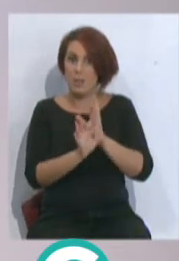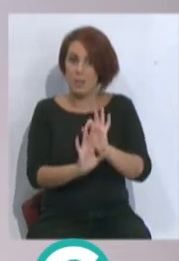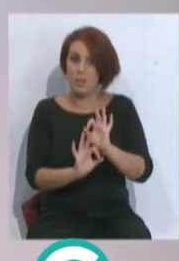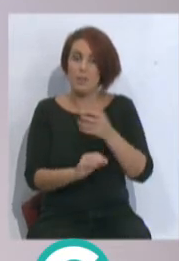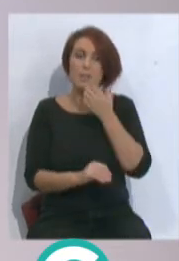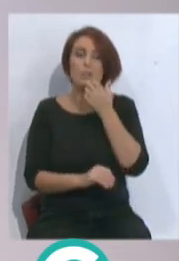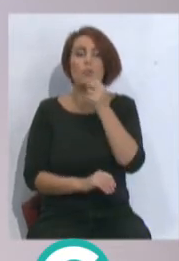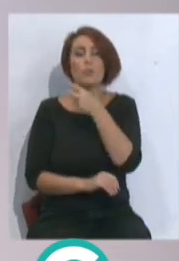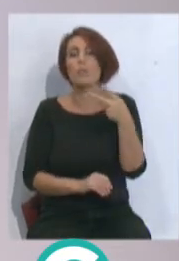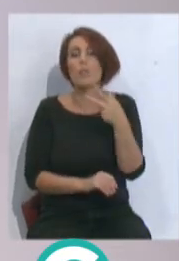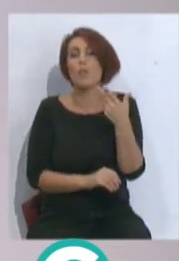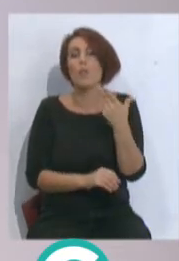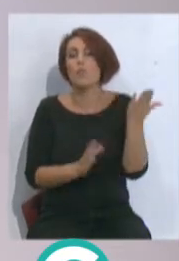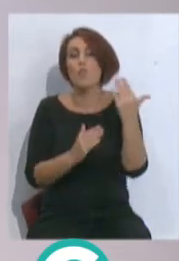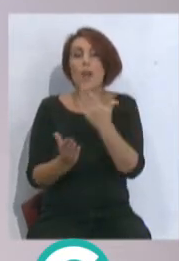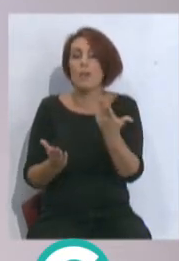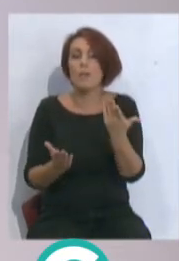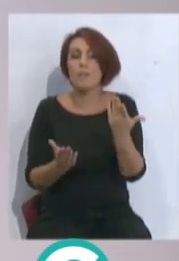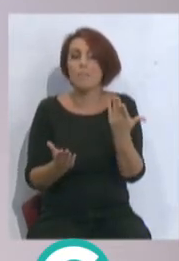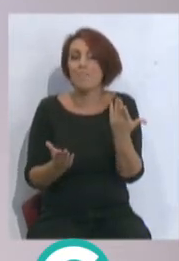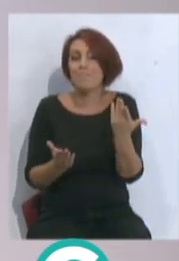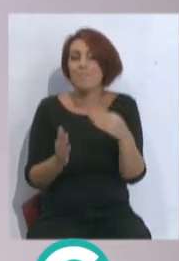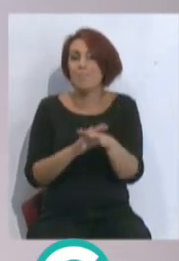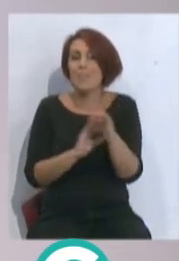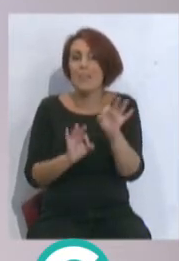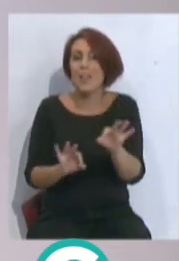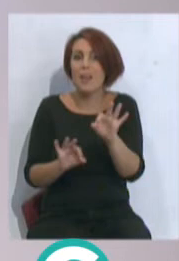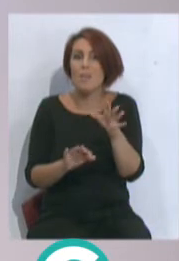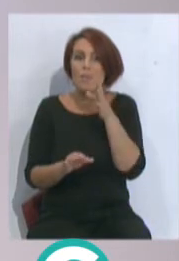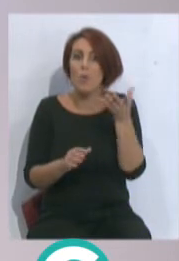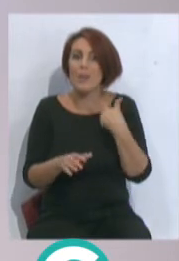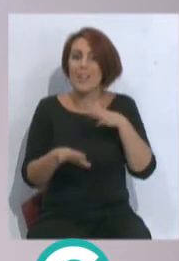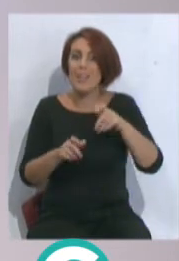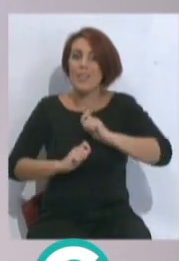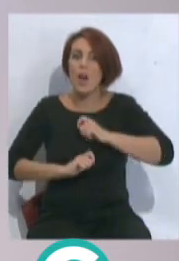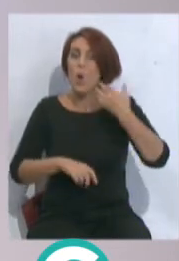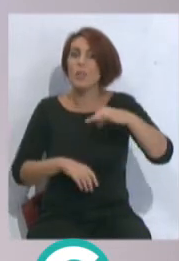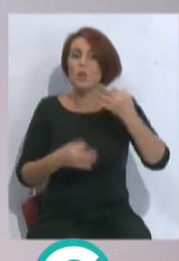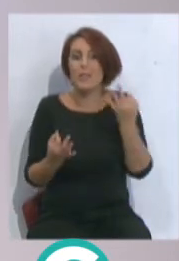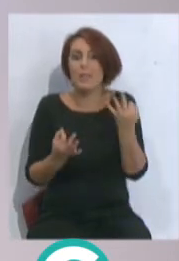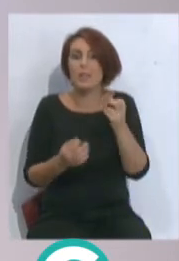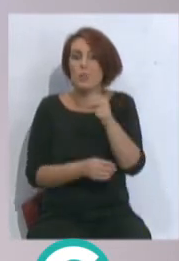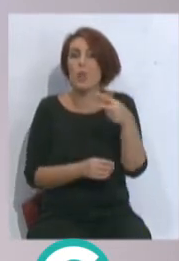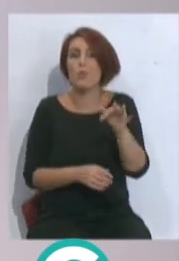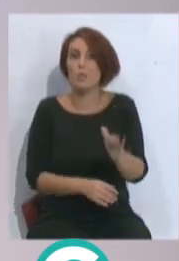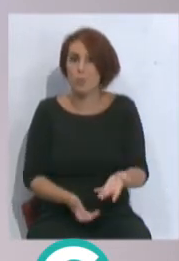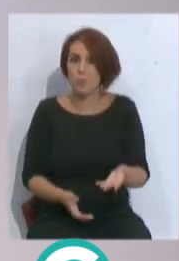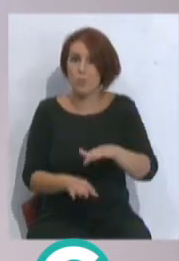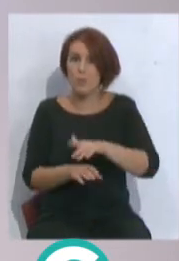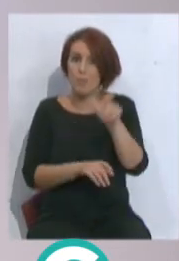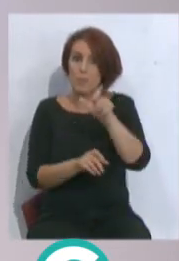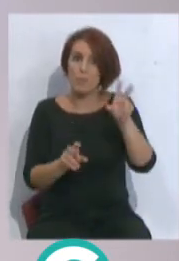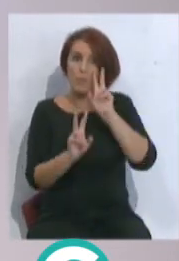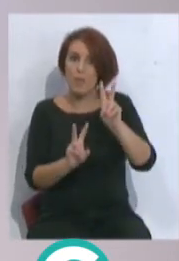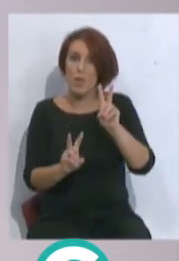momento que esos resultados no llegan, no te quedas con nada, porque el Cádiz no te ofrece nada más que no sean resultados. Pues eso de cara al espectador,